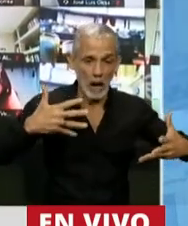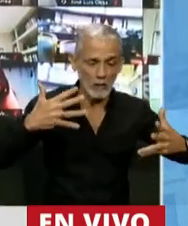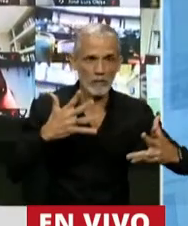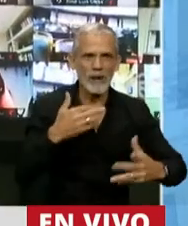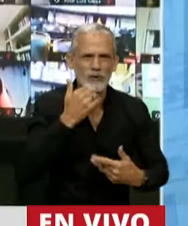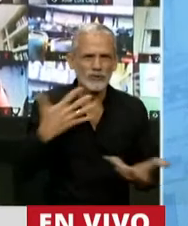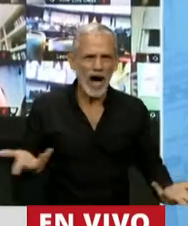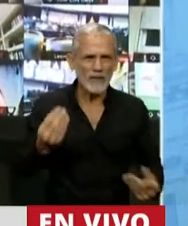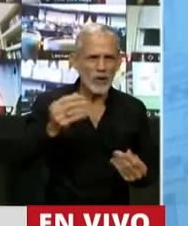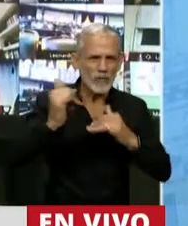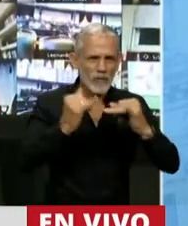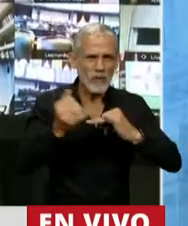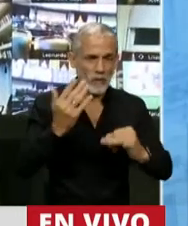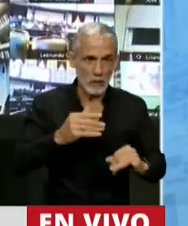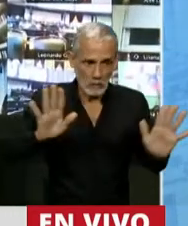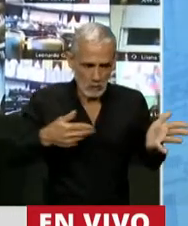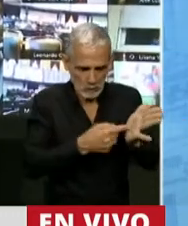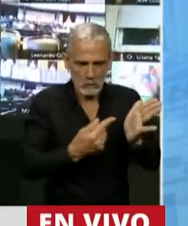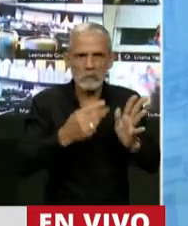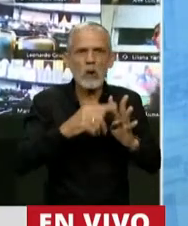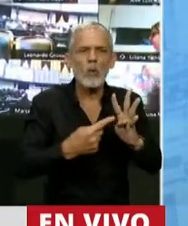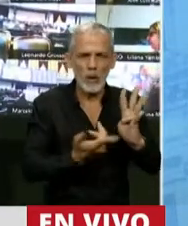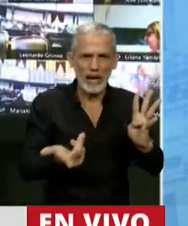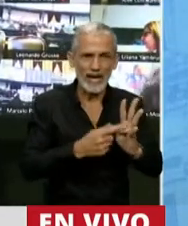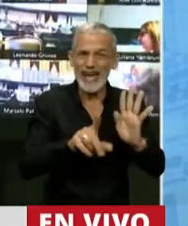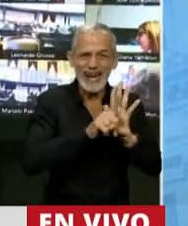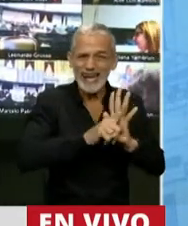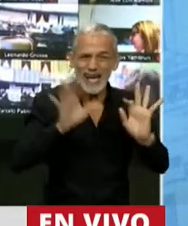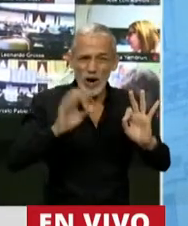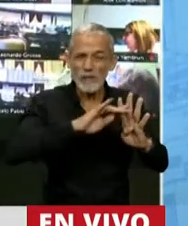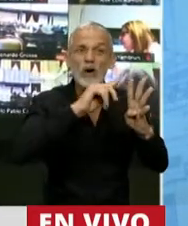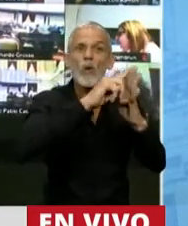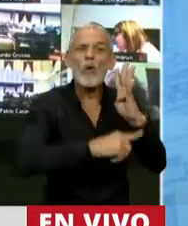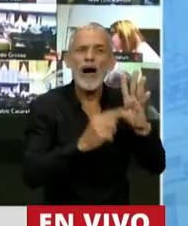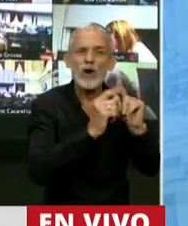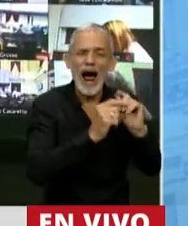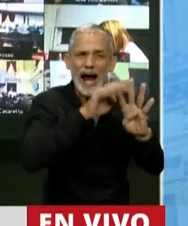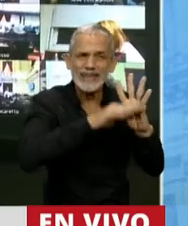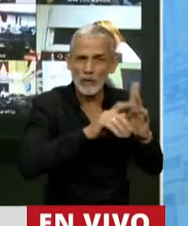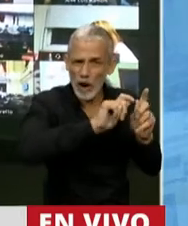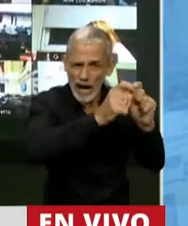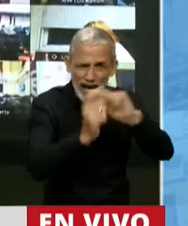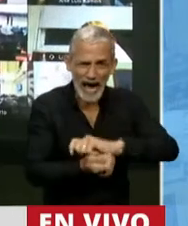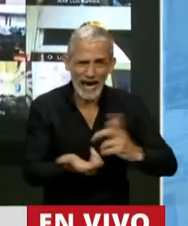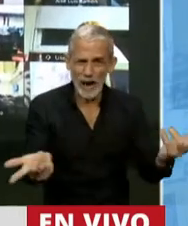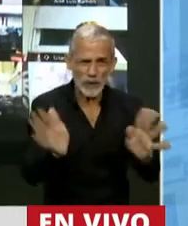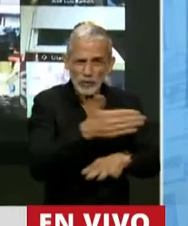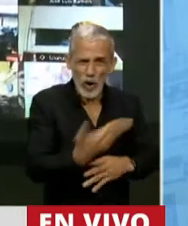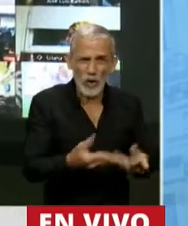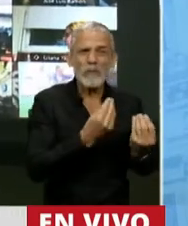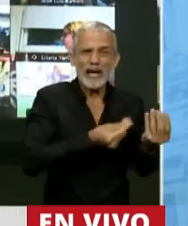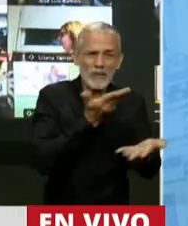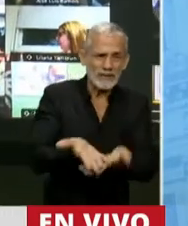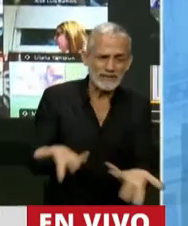ve que no se solidarizaron con él o no se querían hacer cargo. Toda la ley, los cuatro artículos modificados de cabo a rabo,